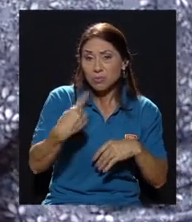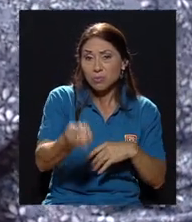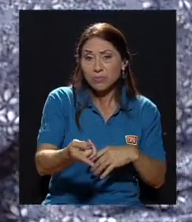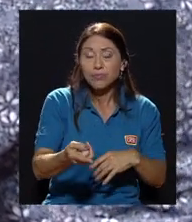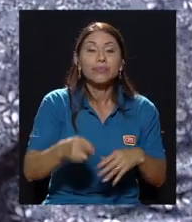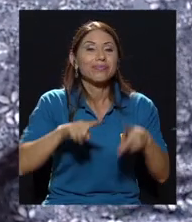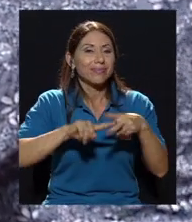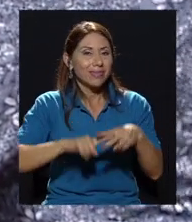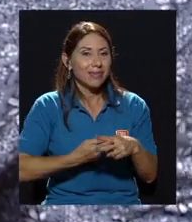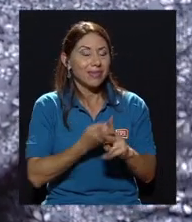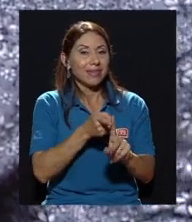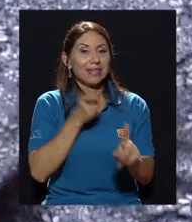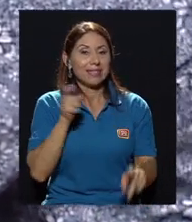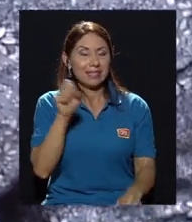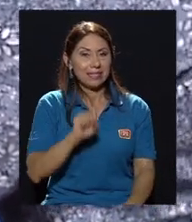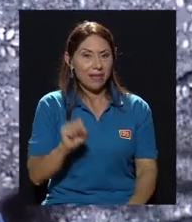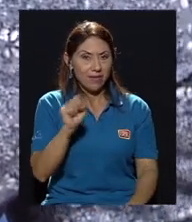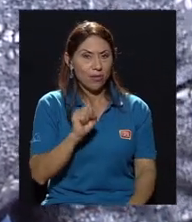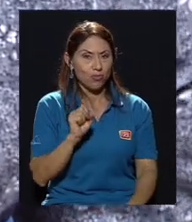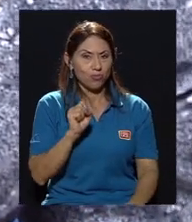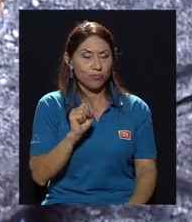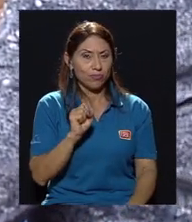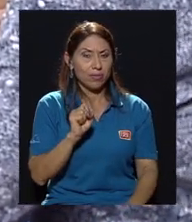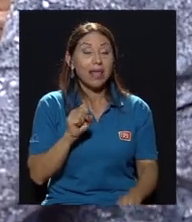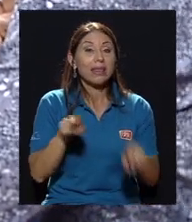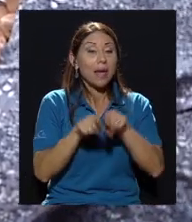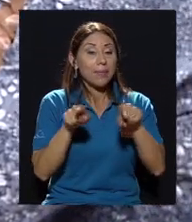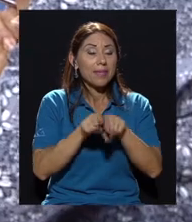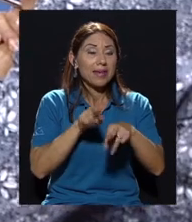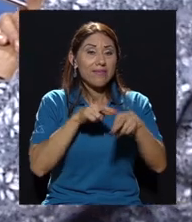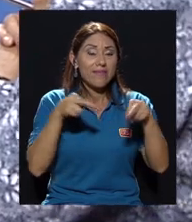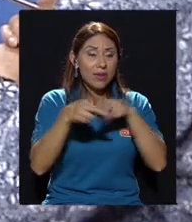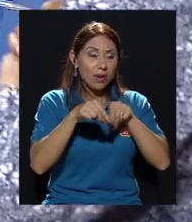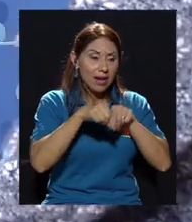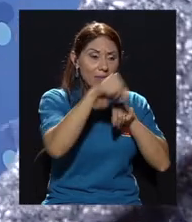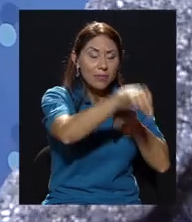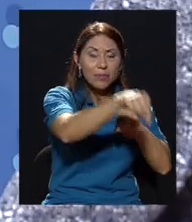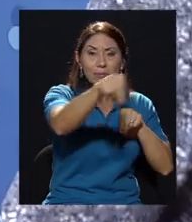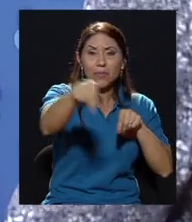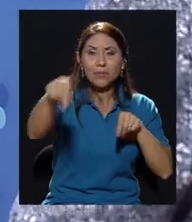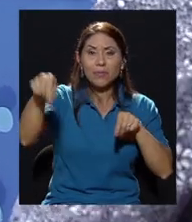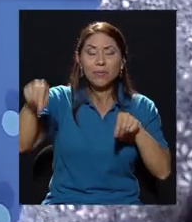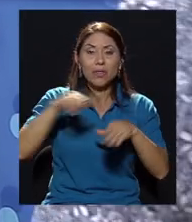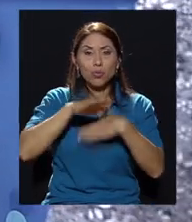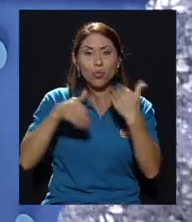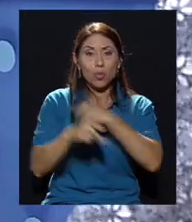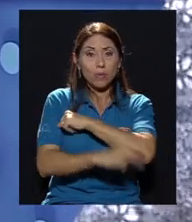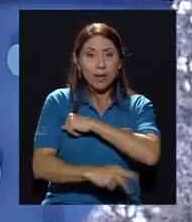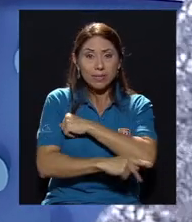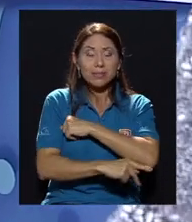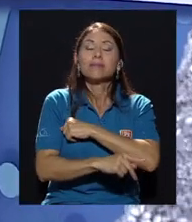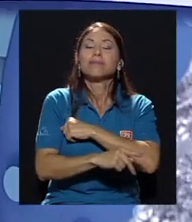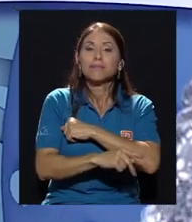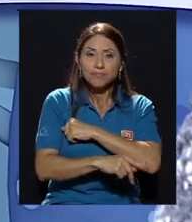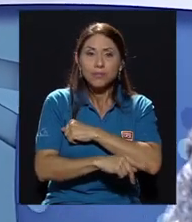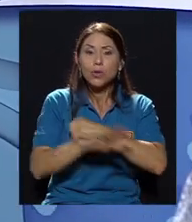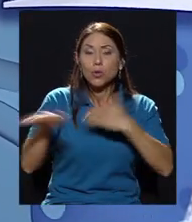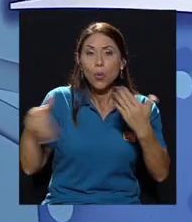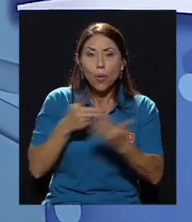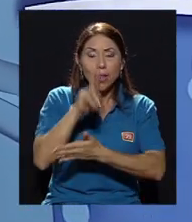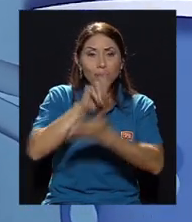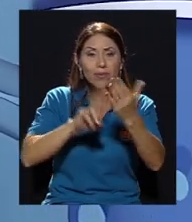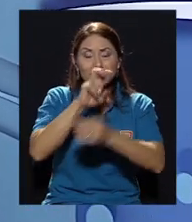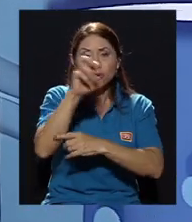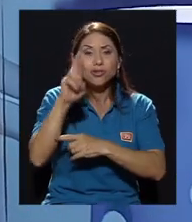Empezamos con las actividades desde el sábado, incluyendo sedes y recintos. Eso es súper importante. país. Todo el país, toda la